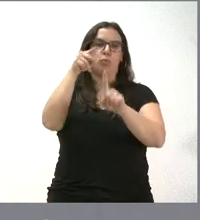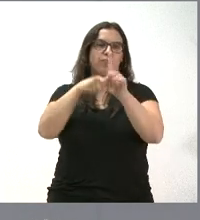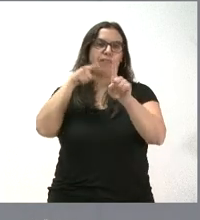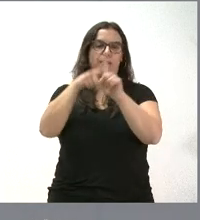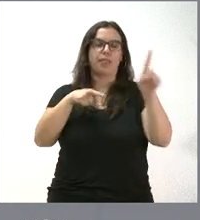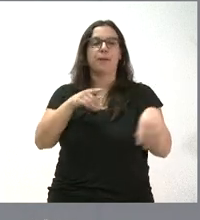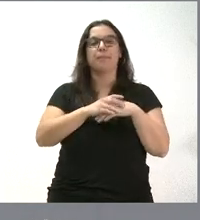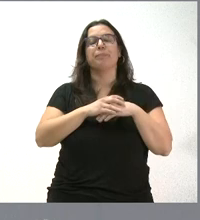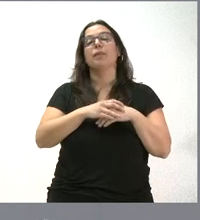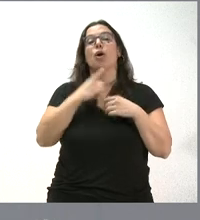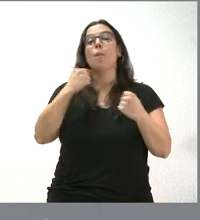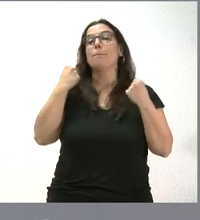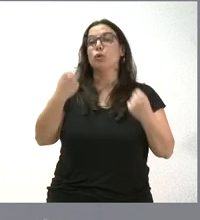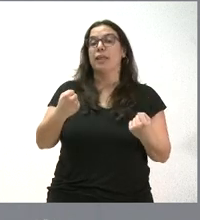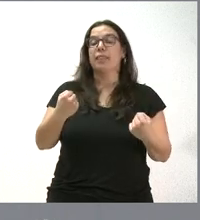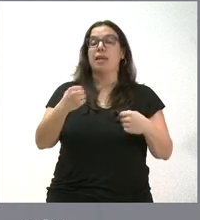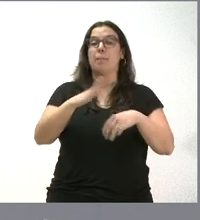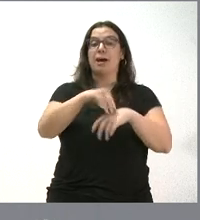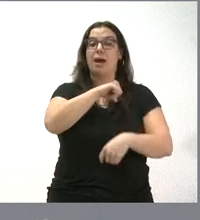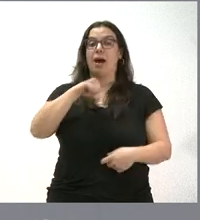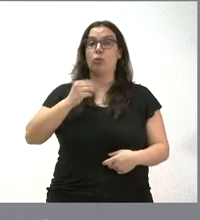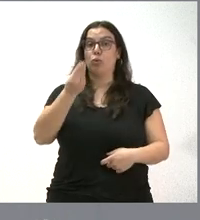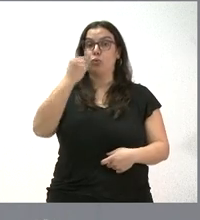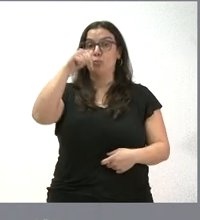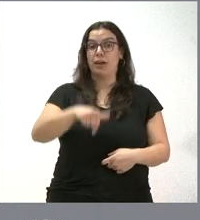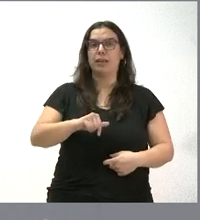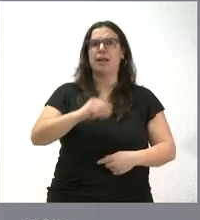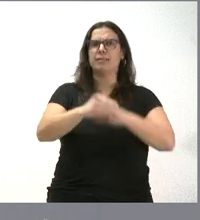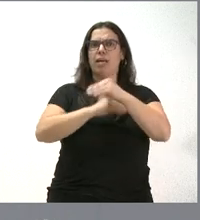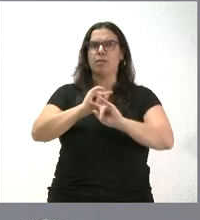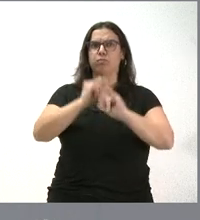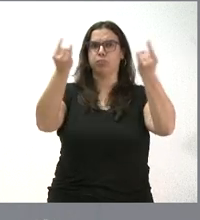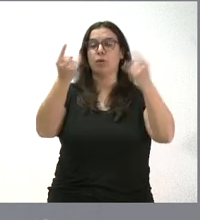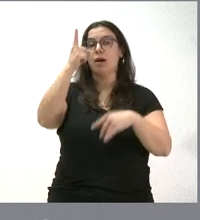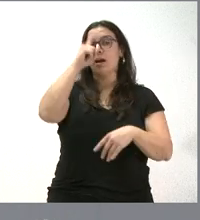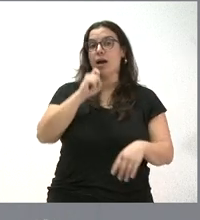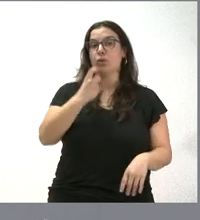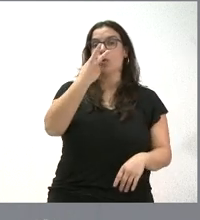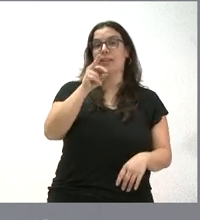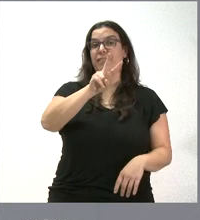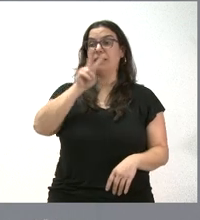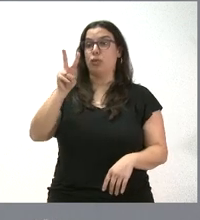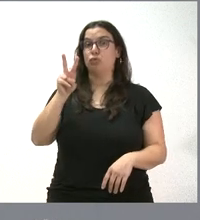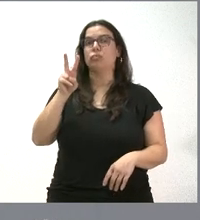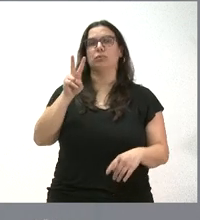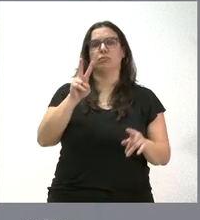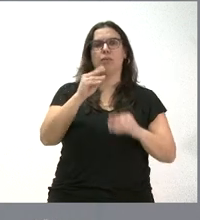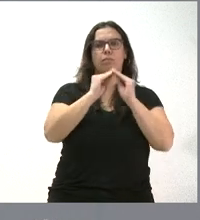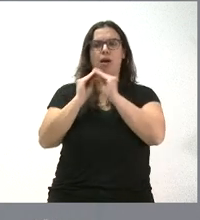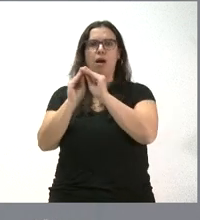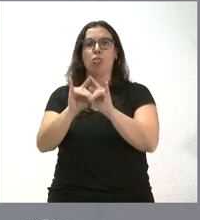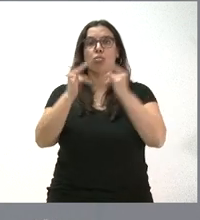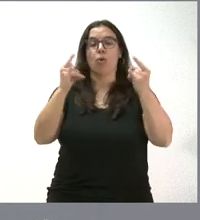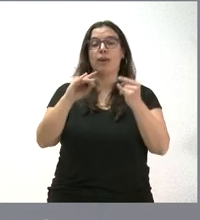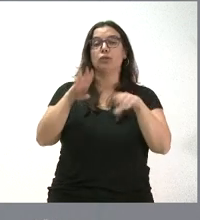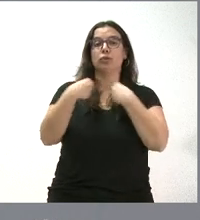instalada de energía fotovoltaica para autoconsumo en la comunidad se ha duplicado en el año 2022, alcanzando